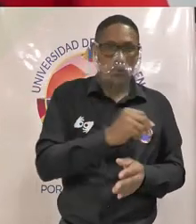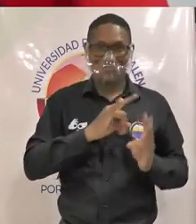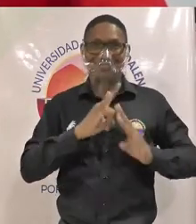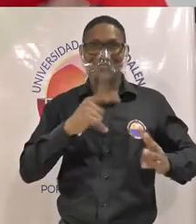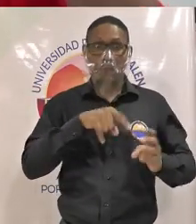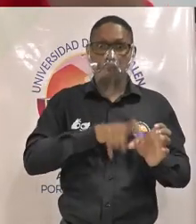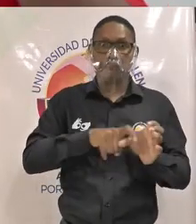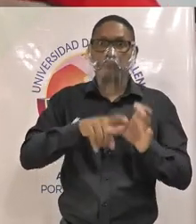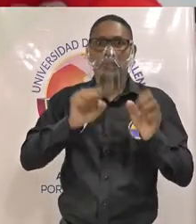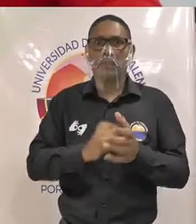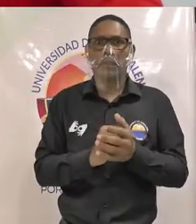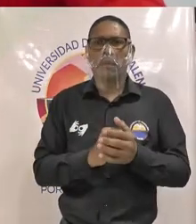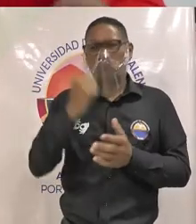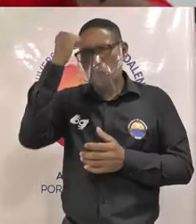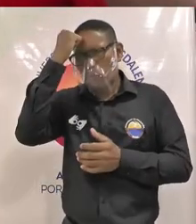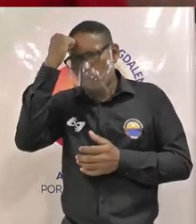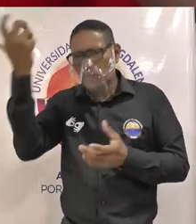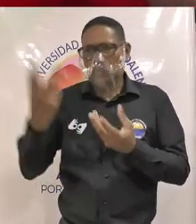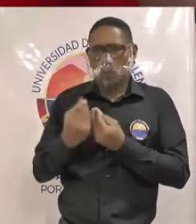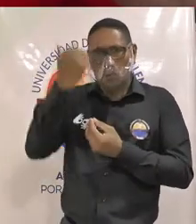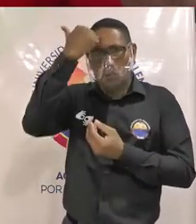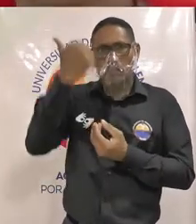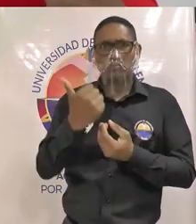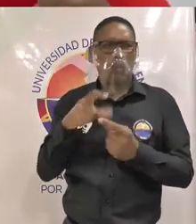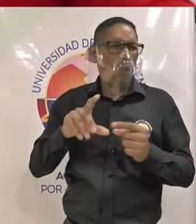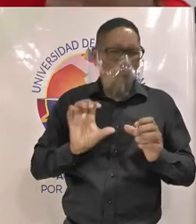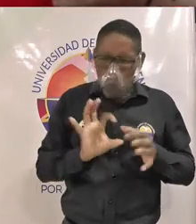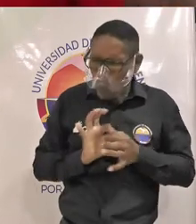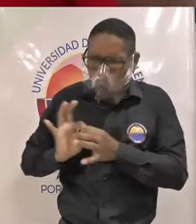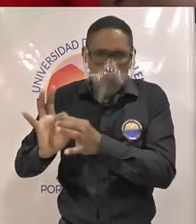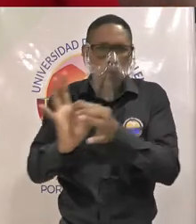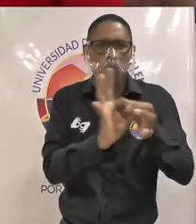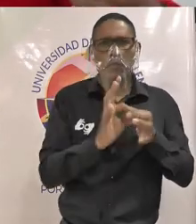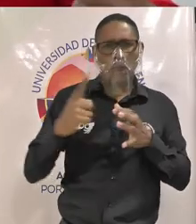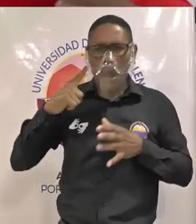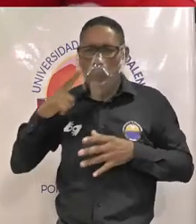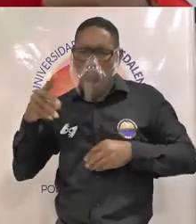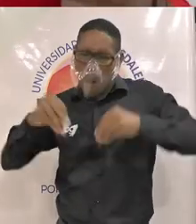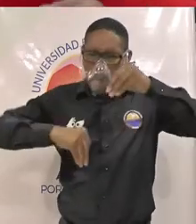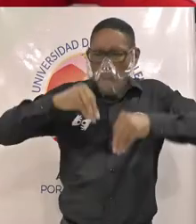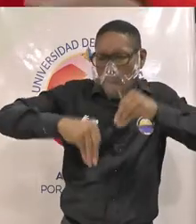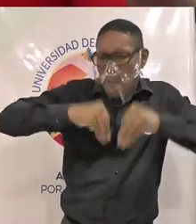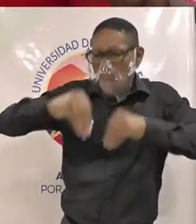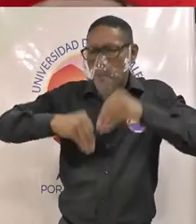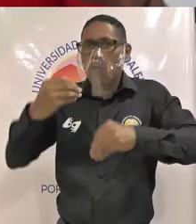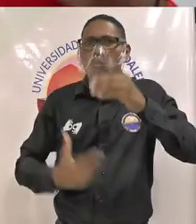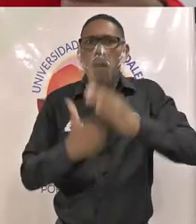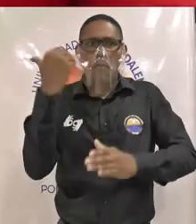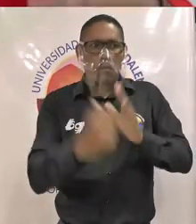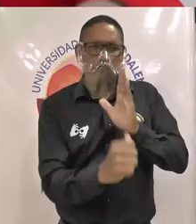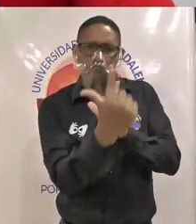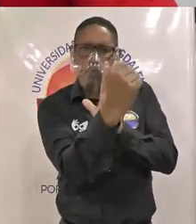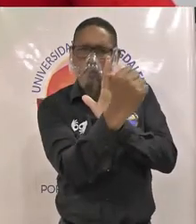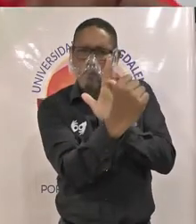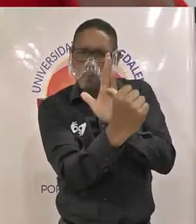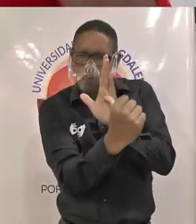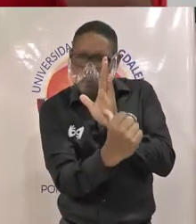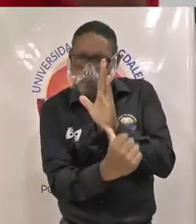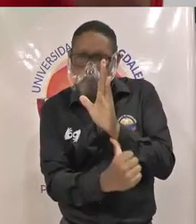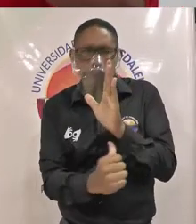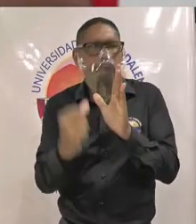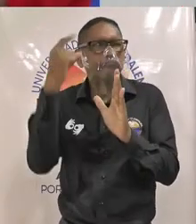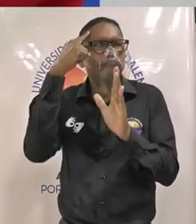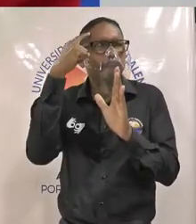magdalena por los docentes para que juntos construyamos ese reglamento estudiantil que soñamos y que